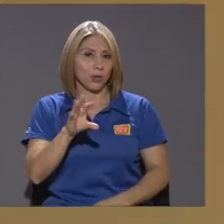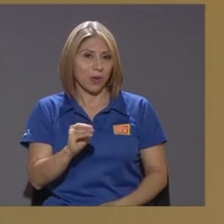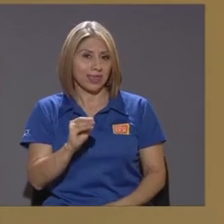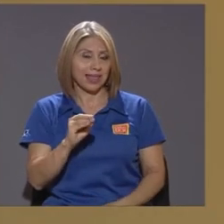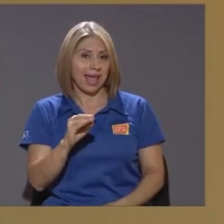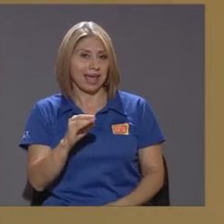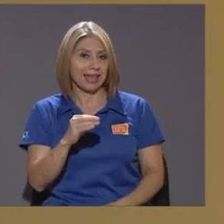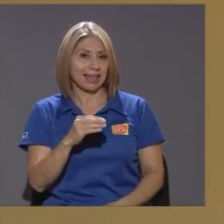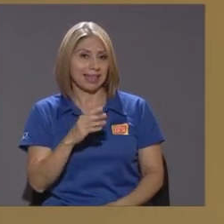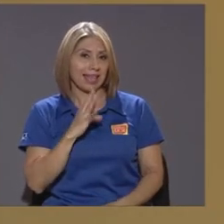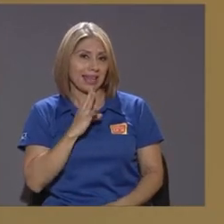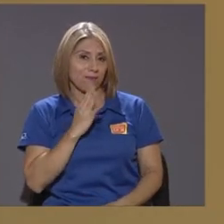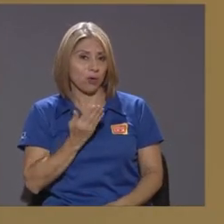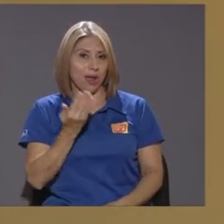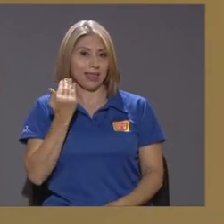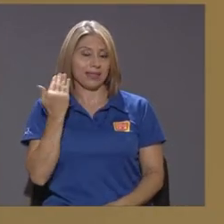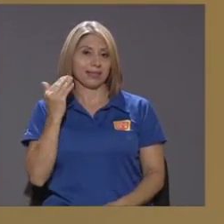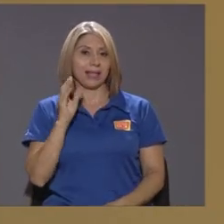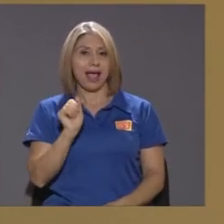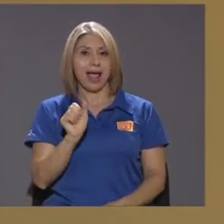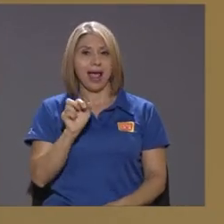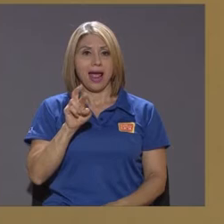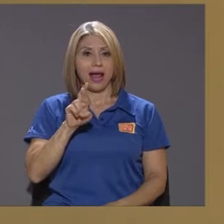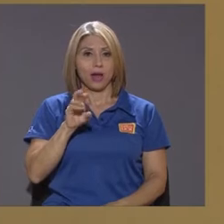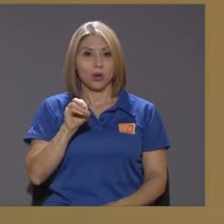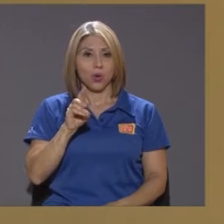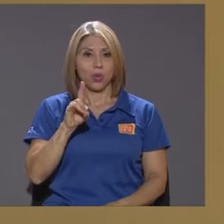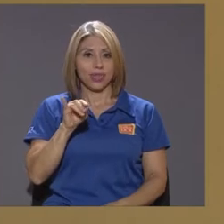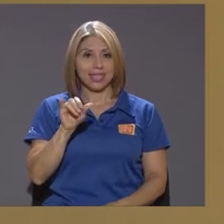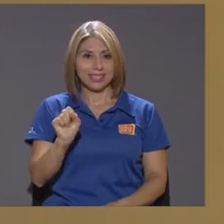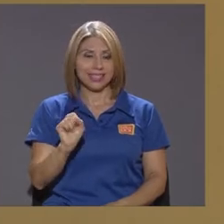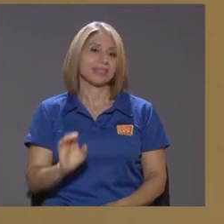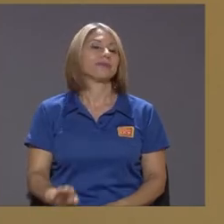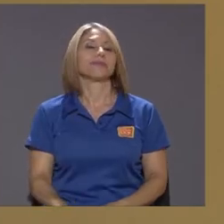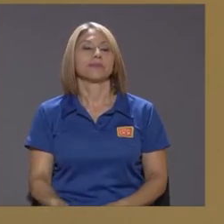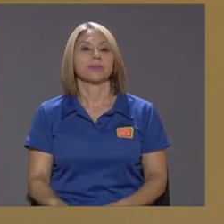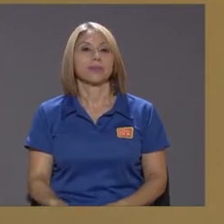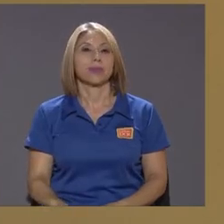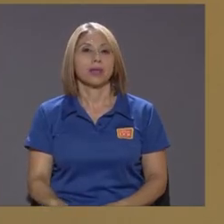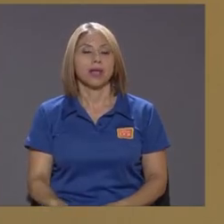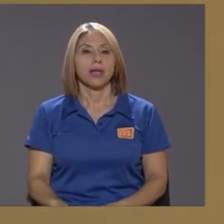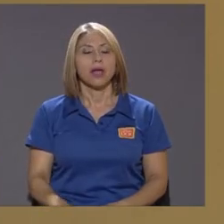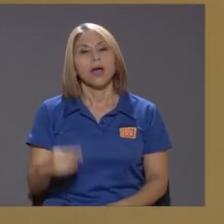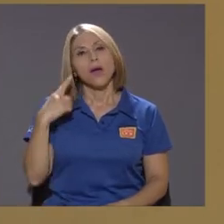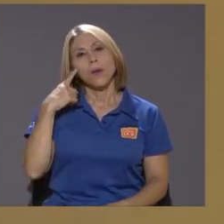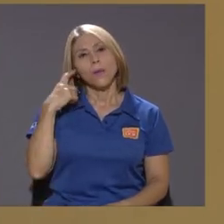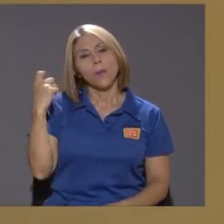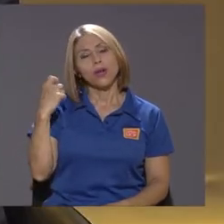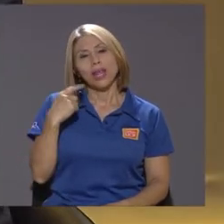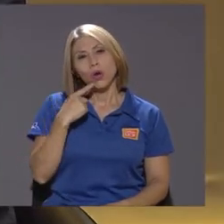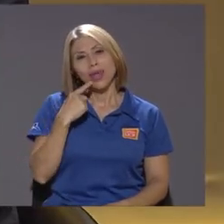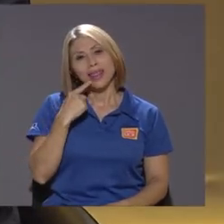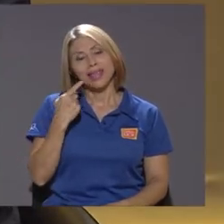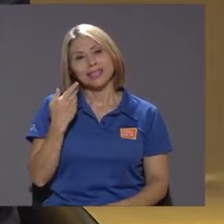Arrodis y una de las porque un poco lo que dice don Arrodis y corríjame don Edgar